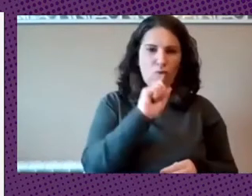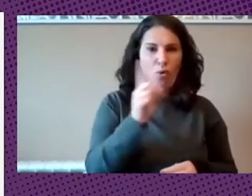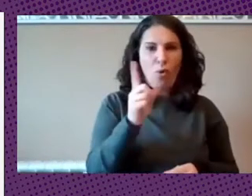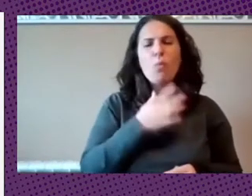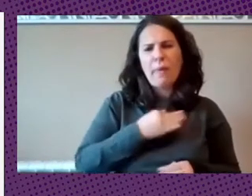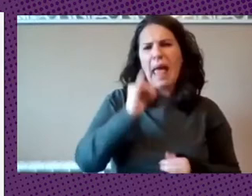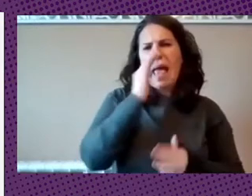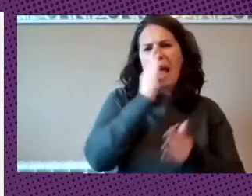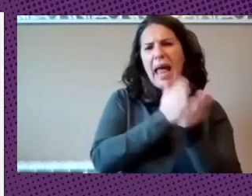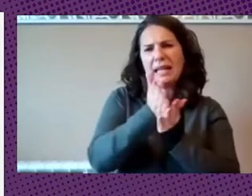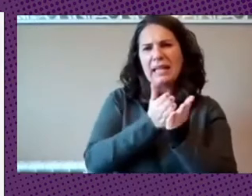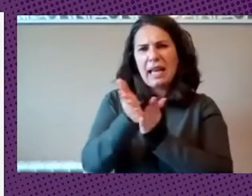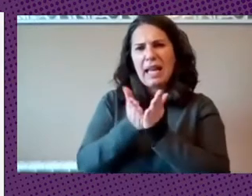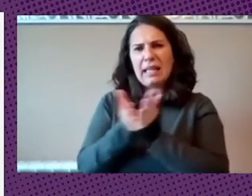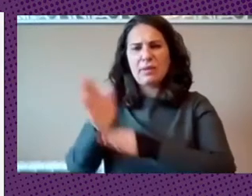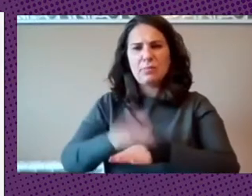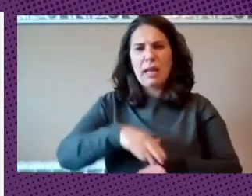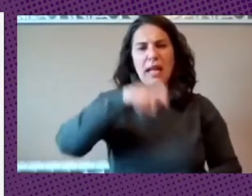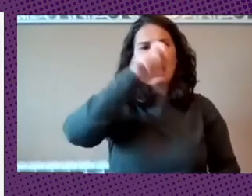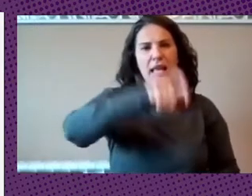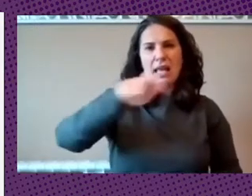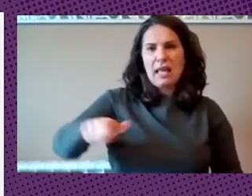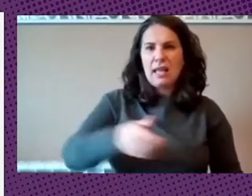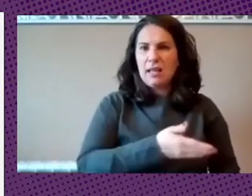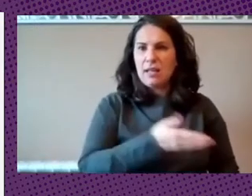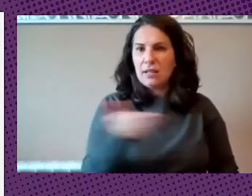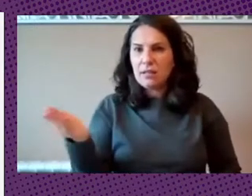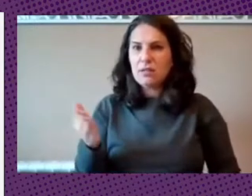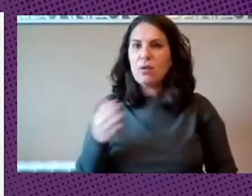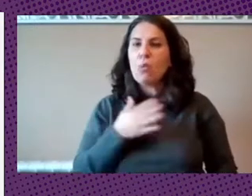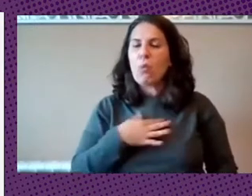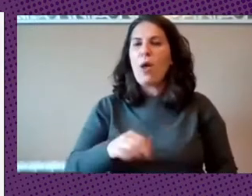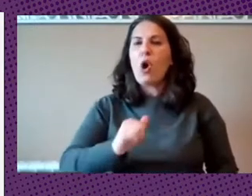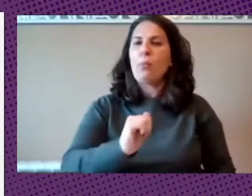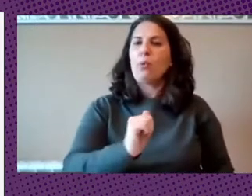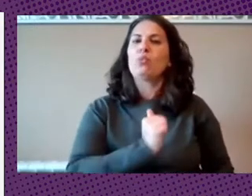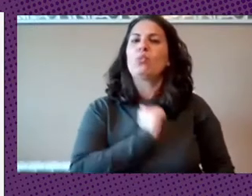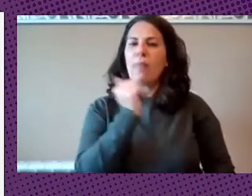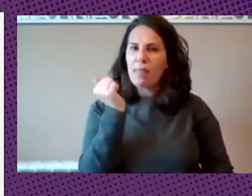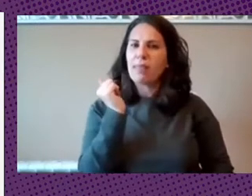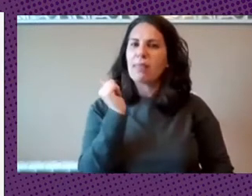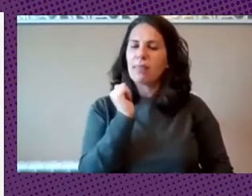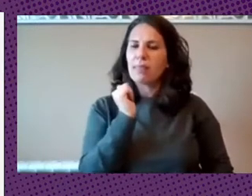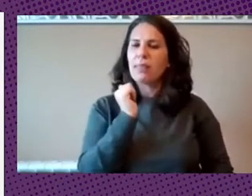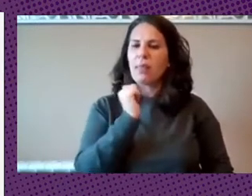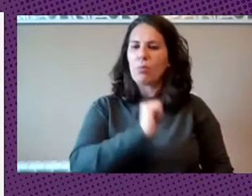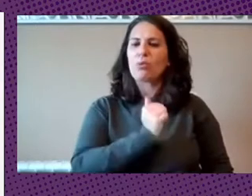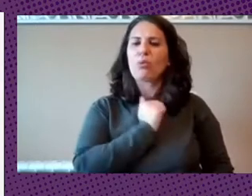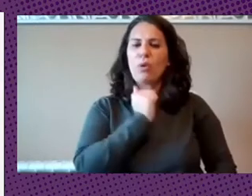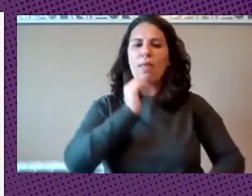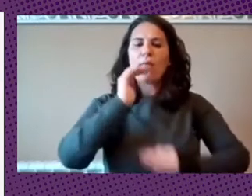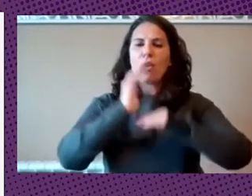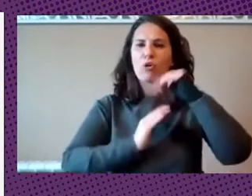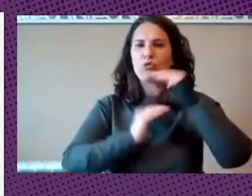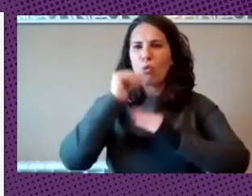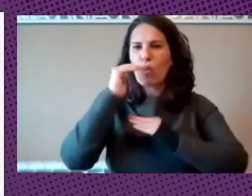que la ciudadanía el pueblo el soberano tenga oportunidades de construir